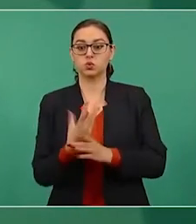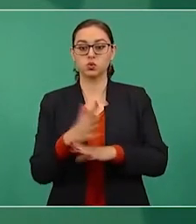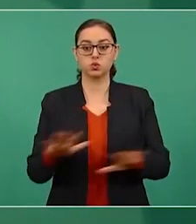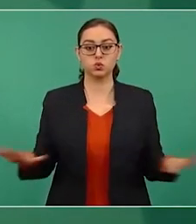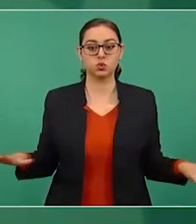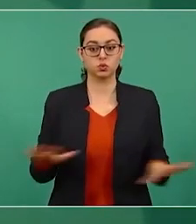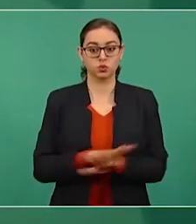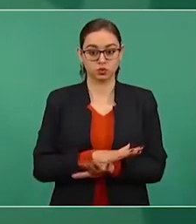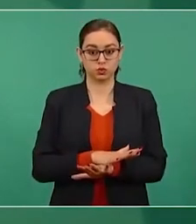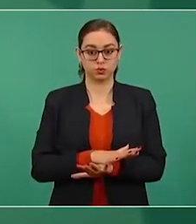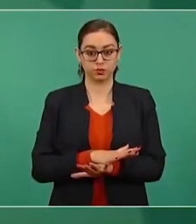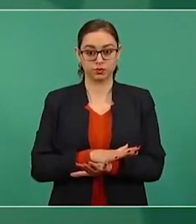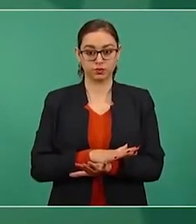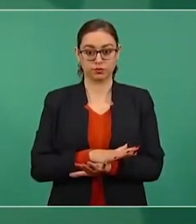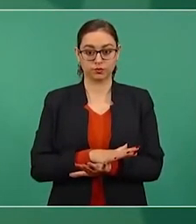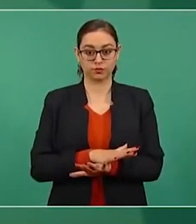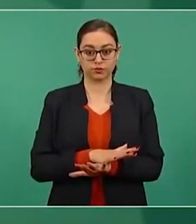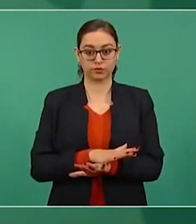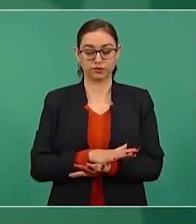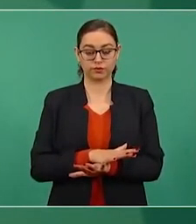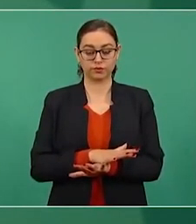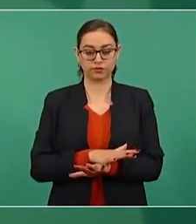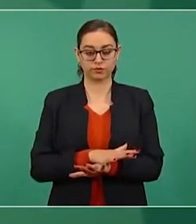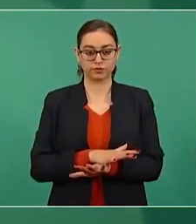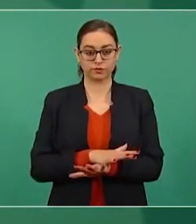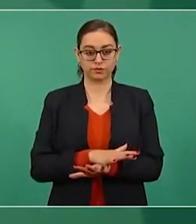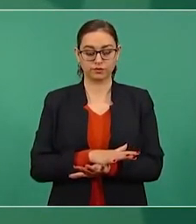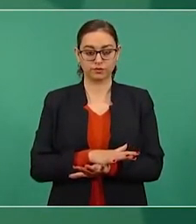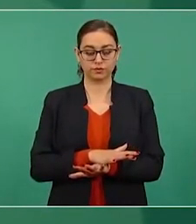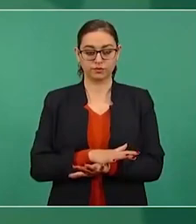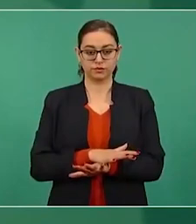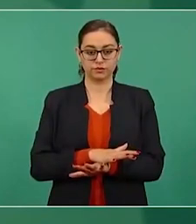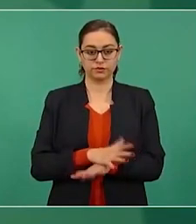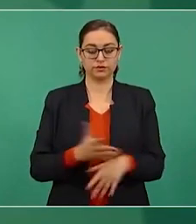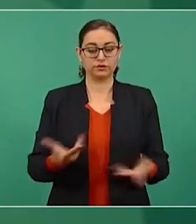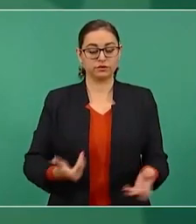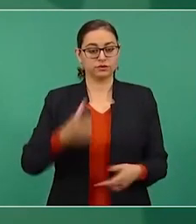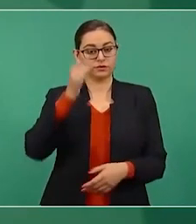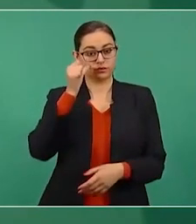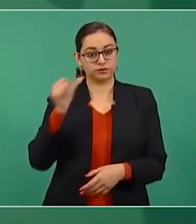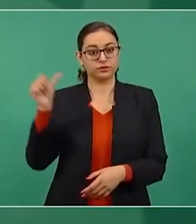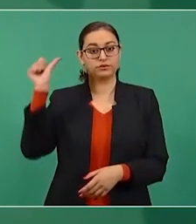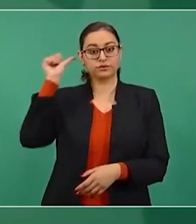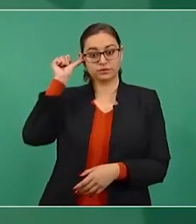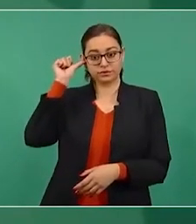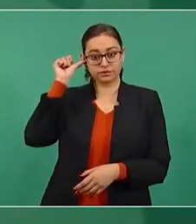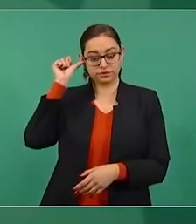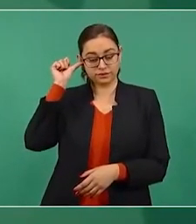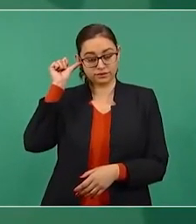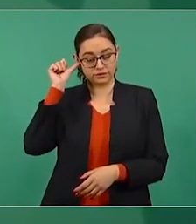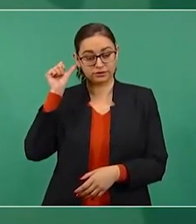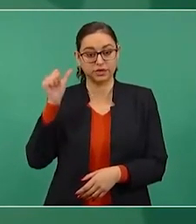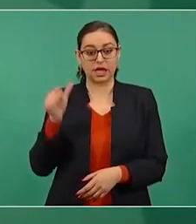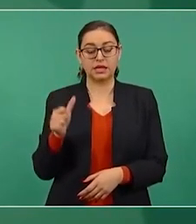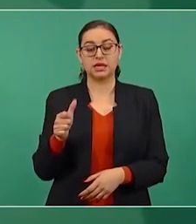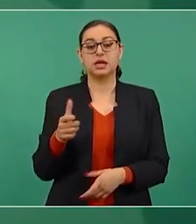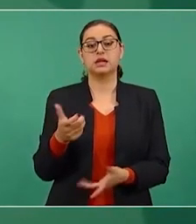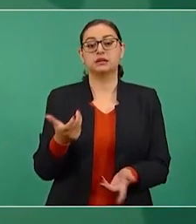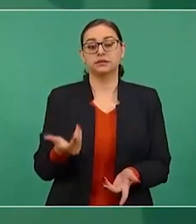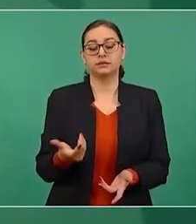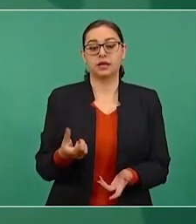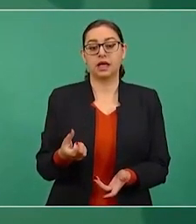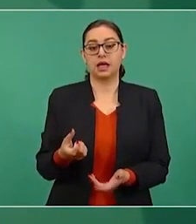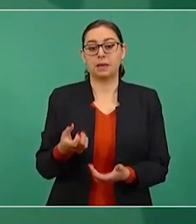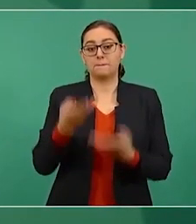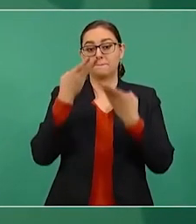Ayer fuimos a inaugurar tres sucursales del Banco del Bienestar,